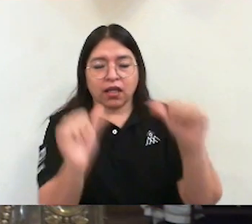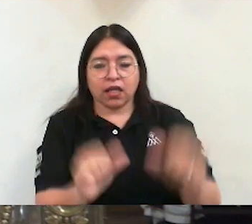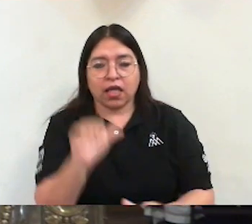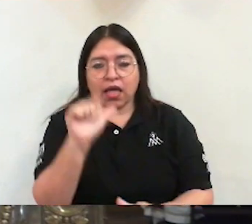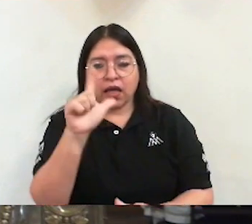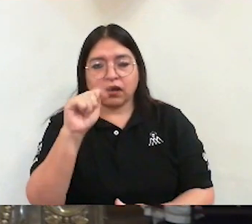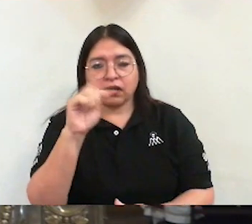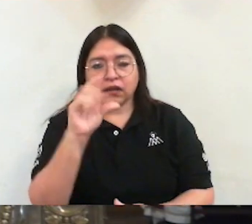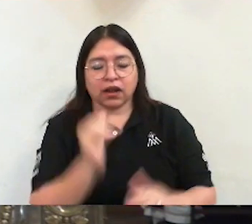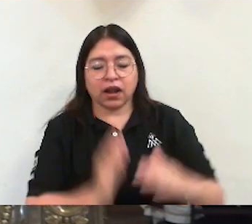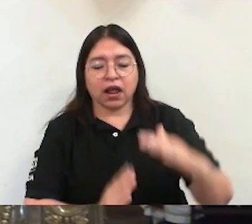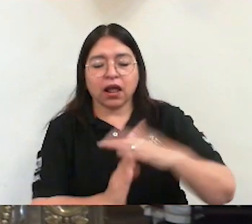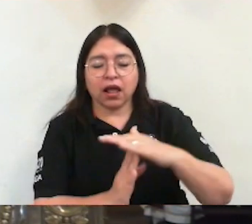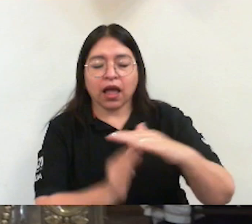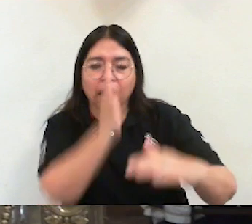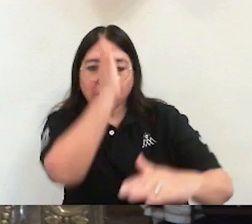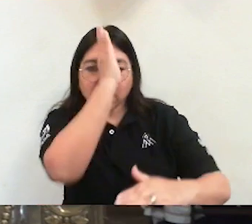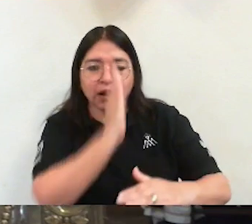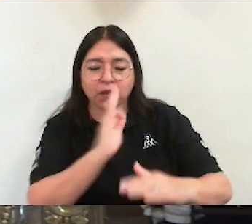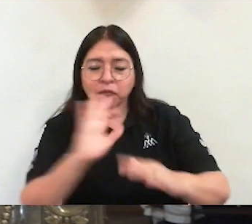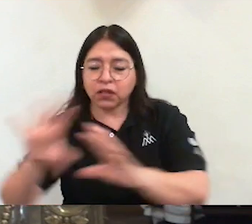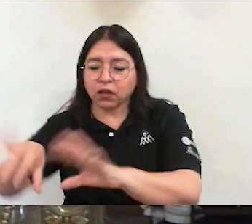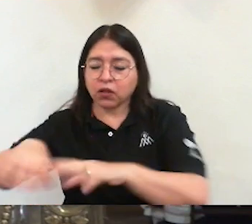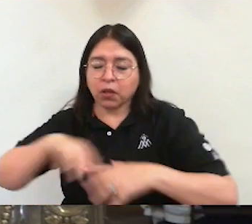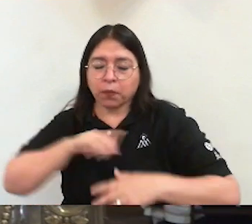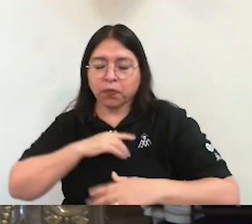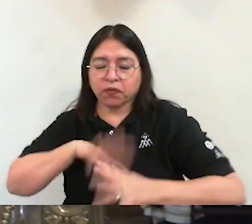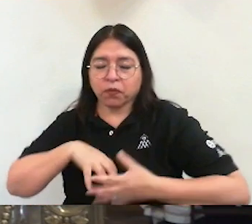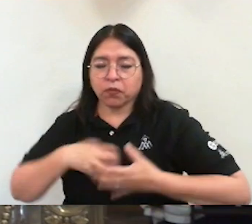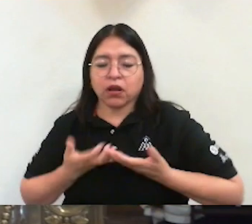están siendo tentadas por el maligno.